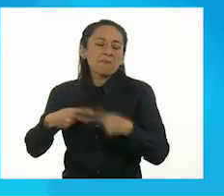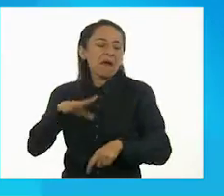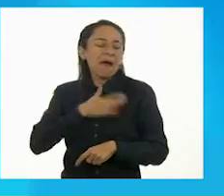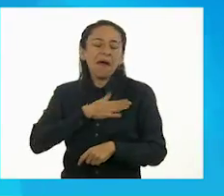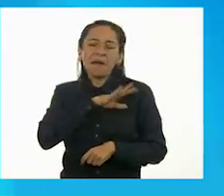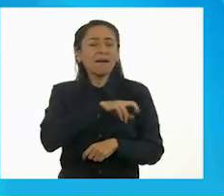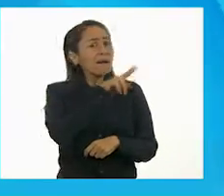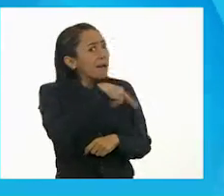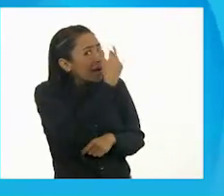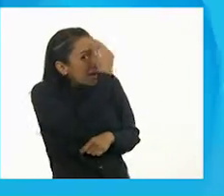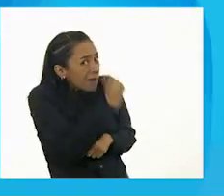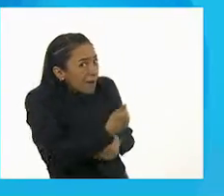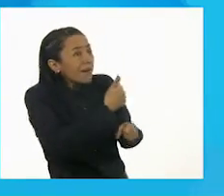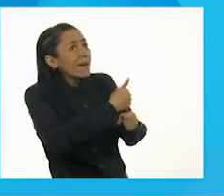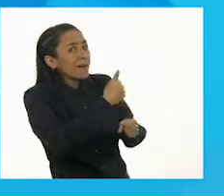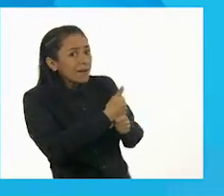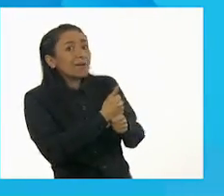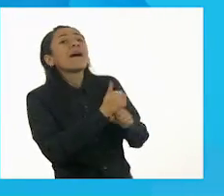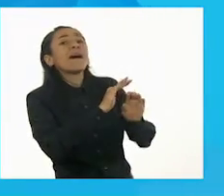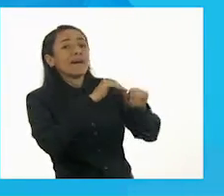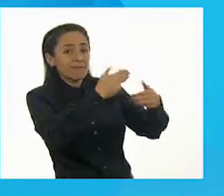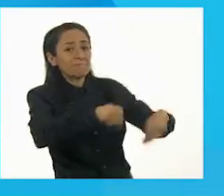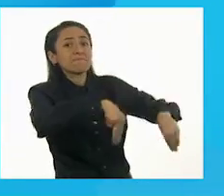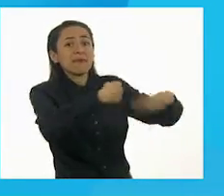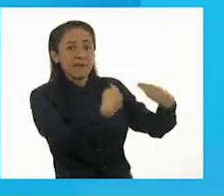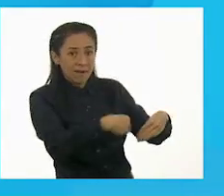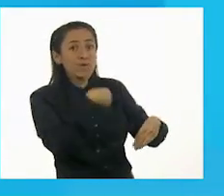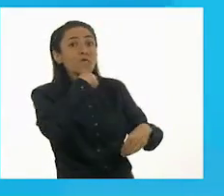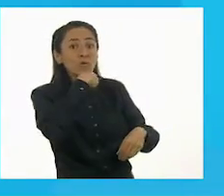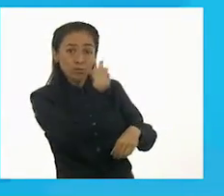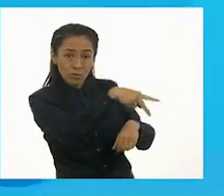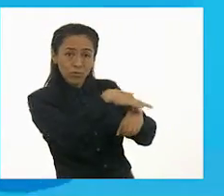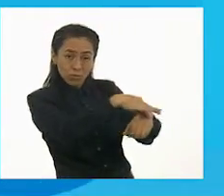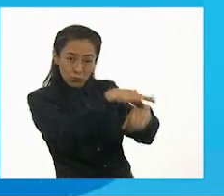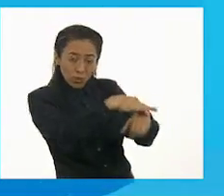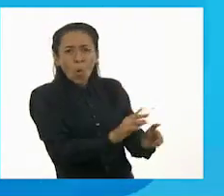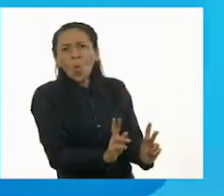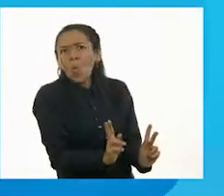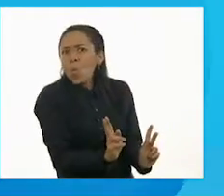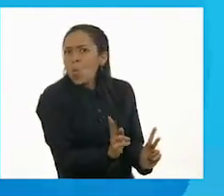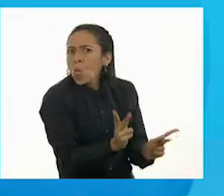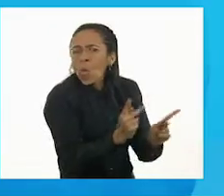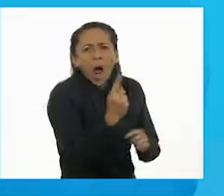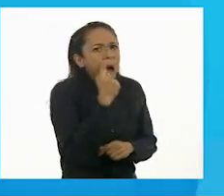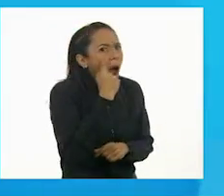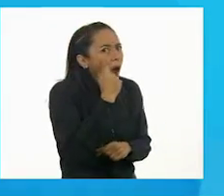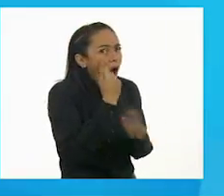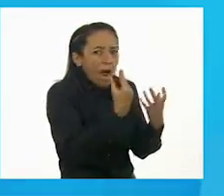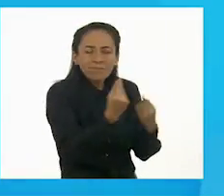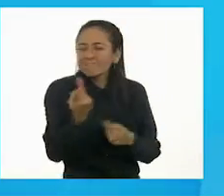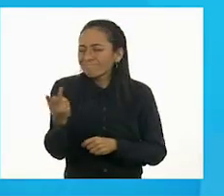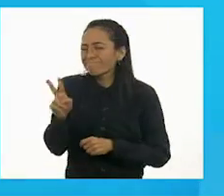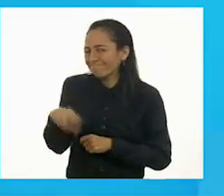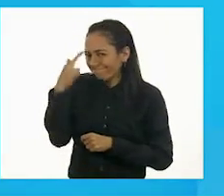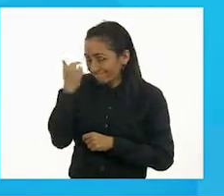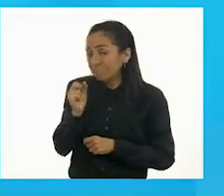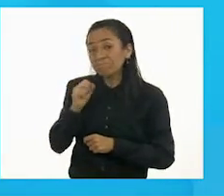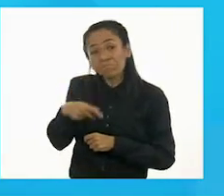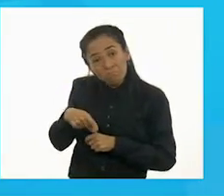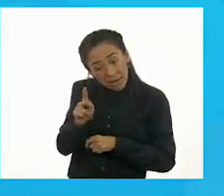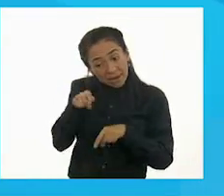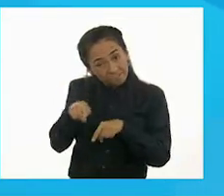del guajolote se vende mucho en el mercado. Así es, y también los que tenemos que tener bien cuidaditos, Tomás.